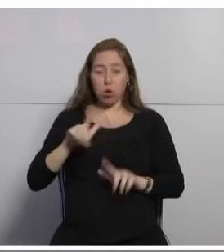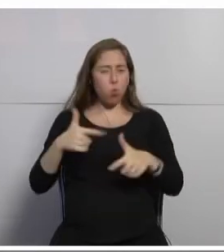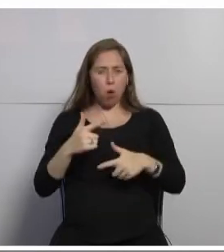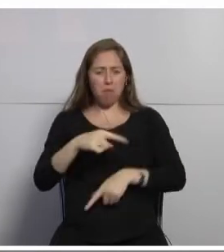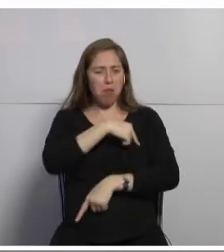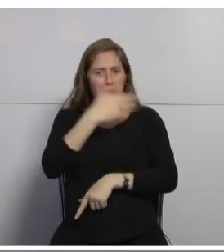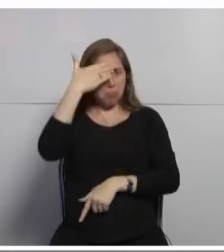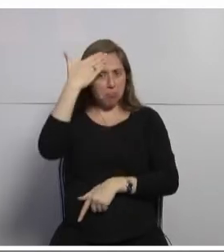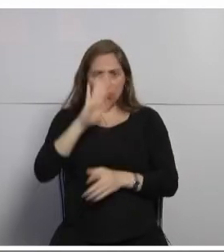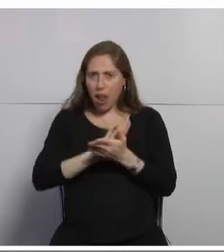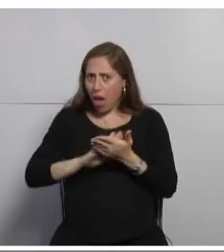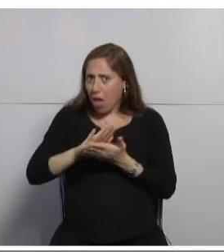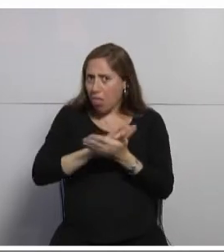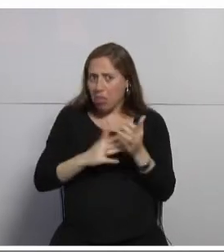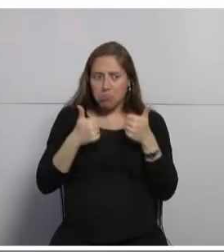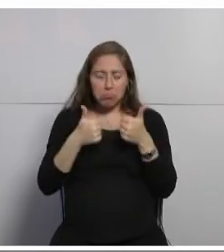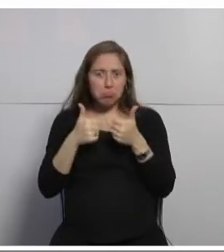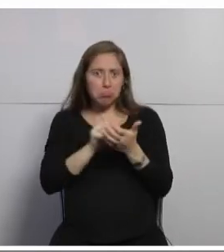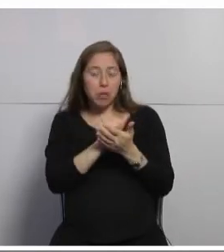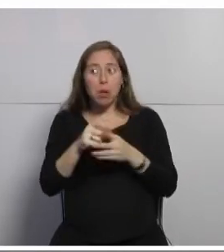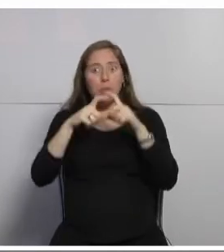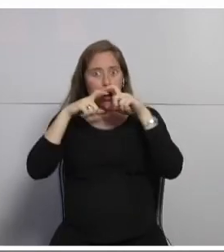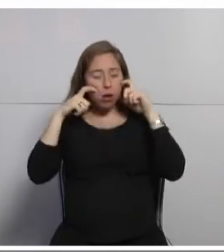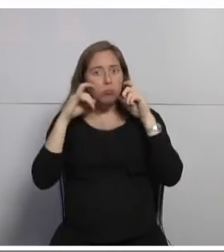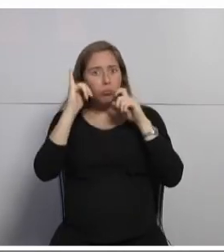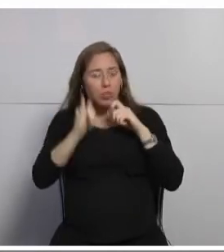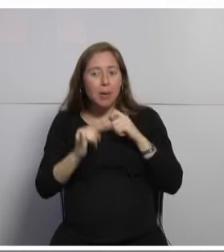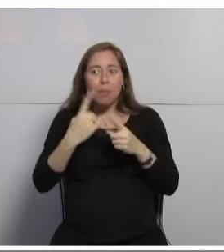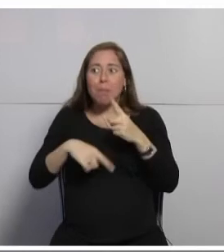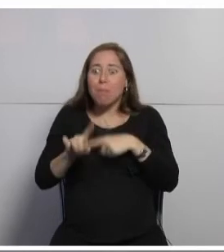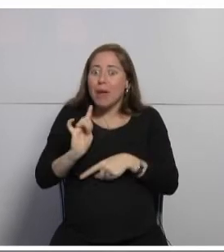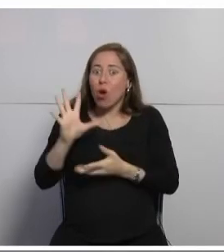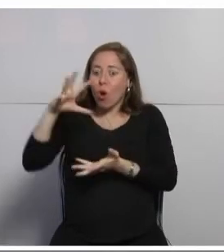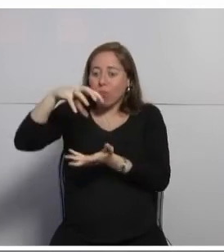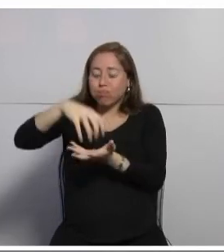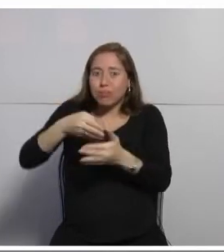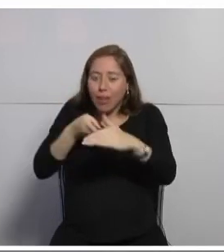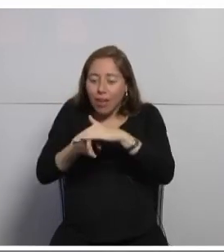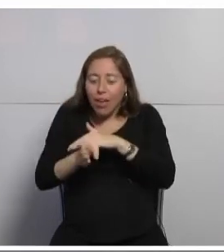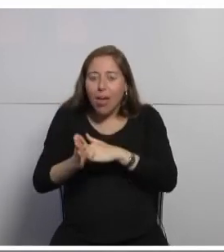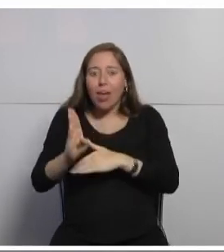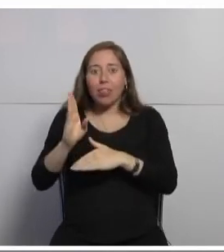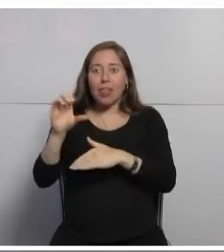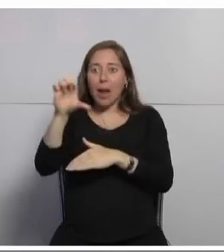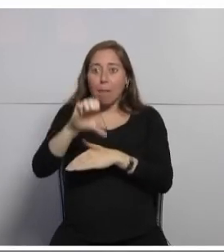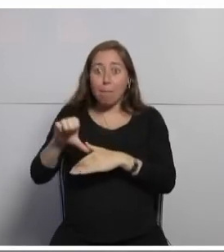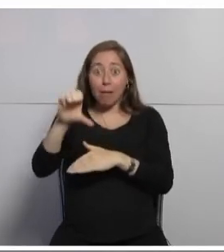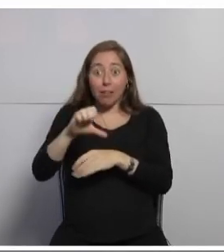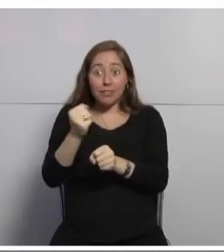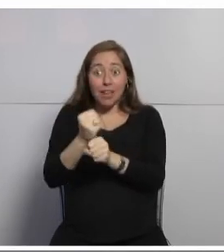logró y vino con la mascarilla pero luego dentro de la empresa